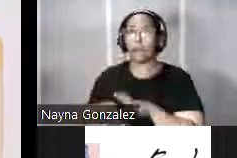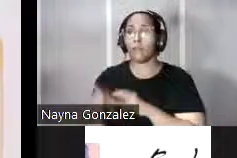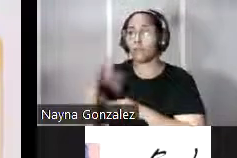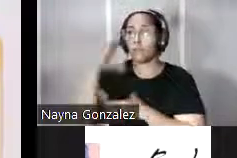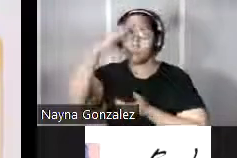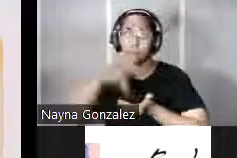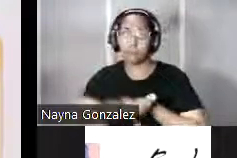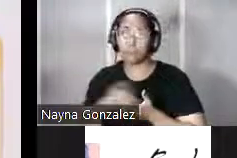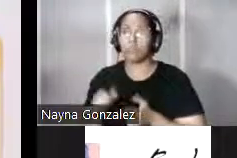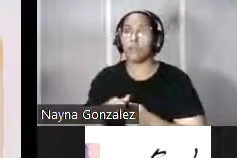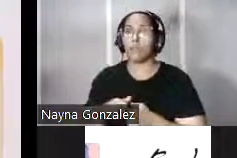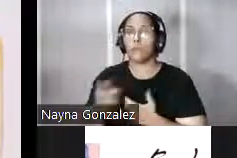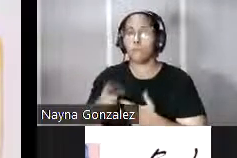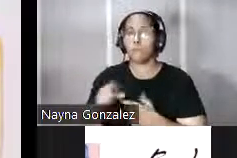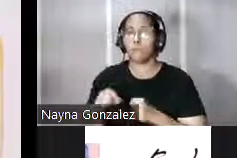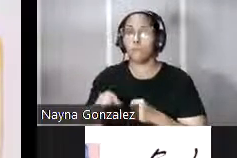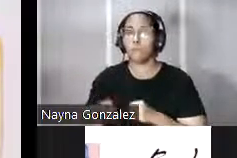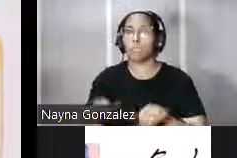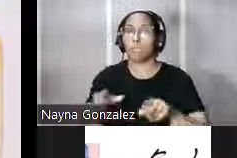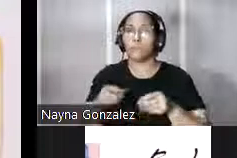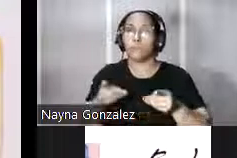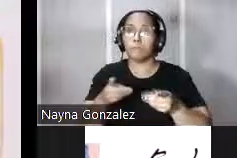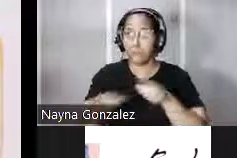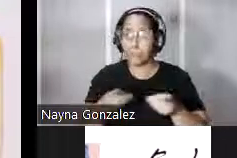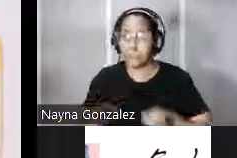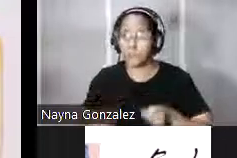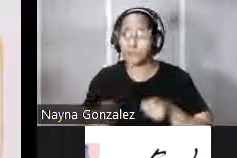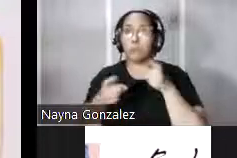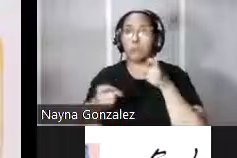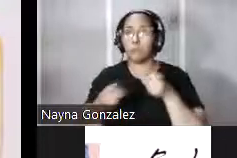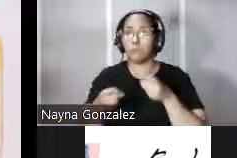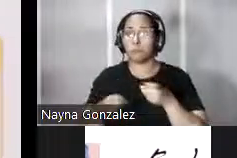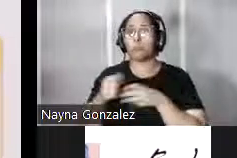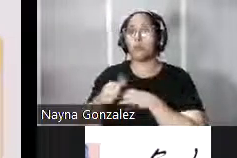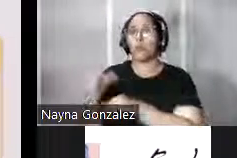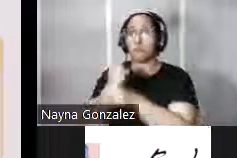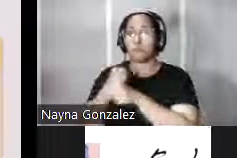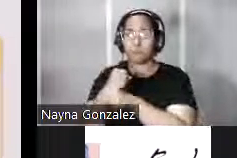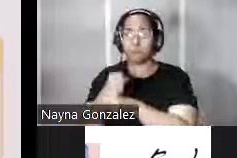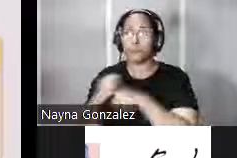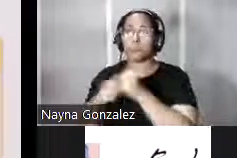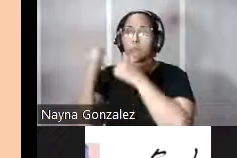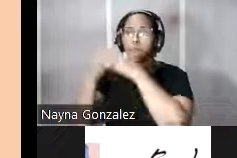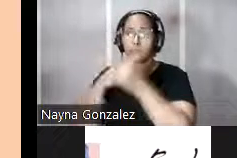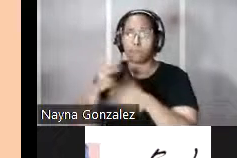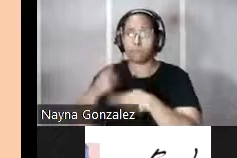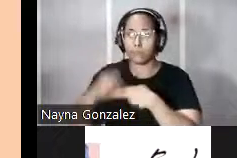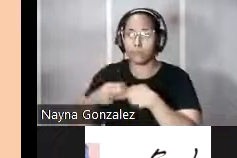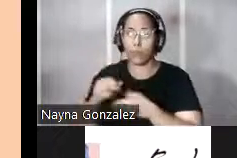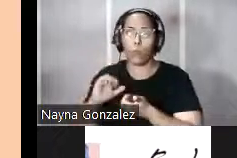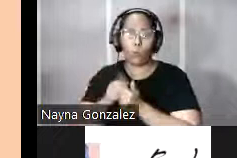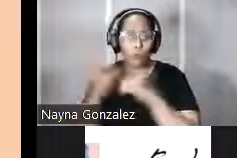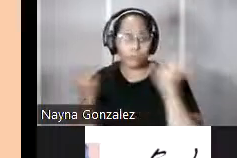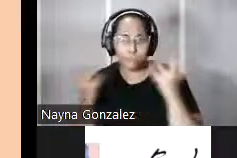encargado de dirigir la construcción de esta obra defensiva. Una edificación que es conocida como Casa Blanca,